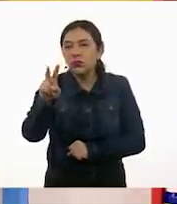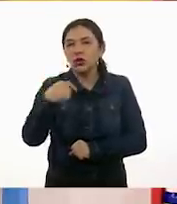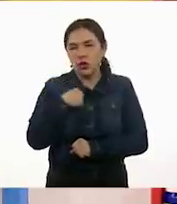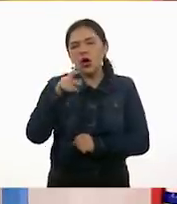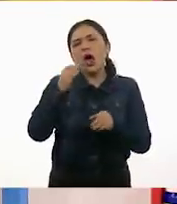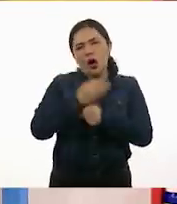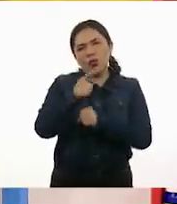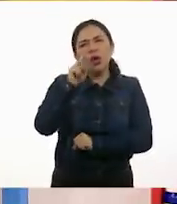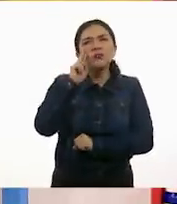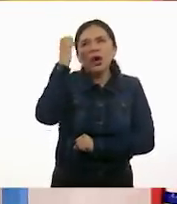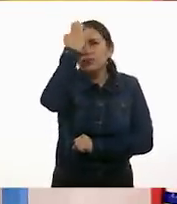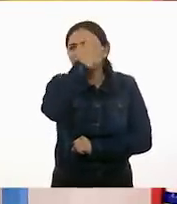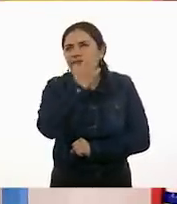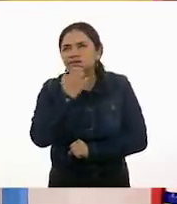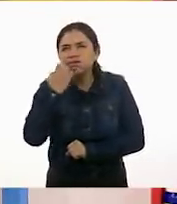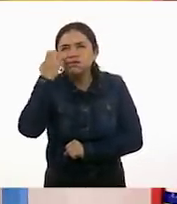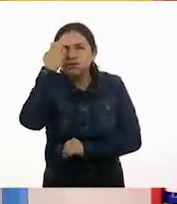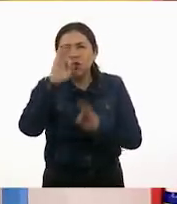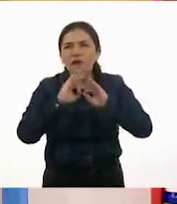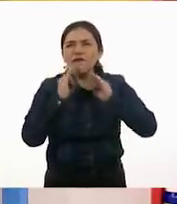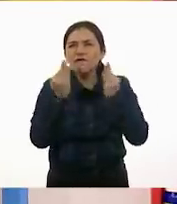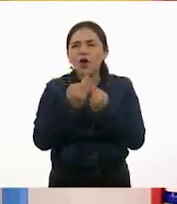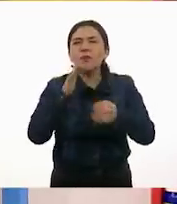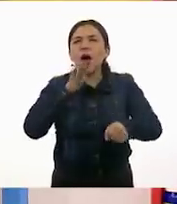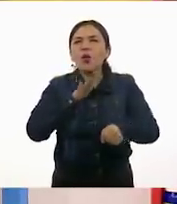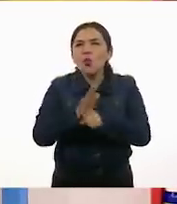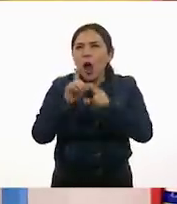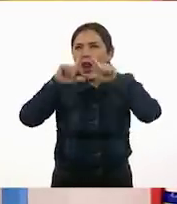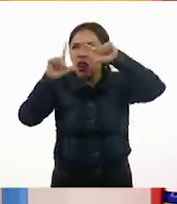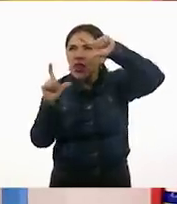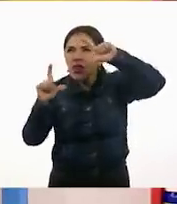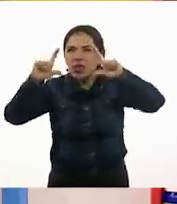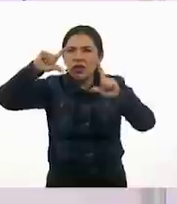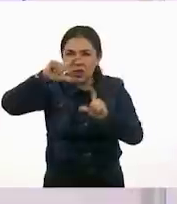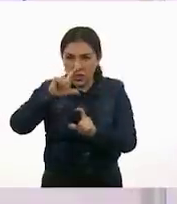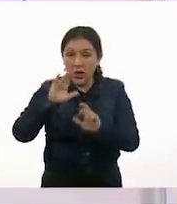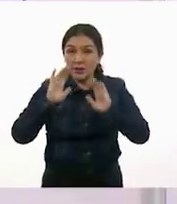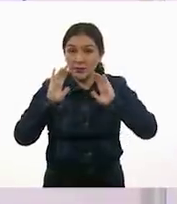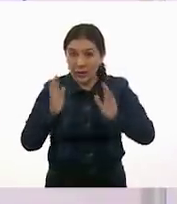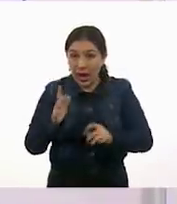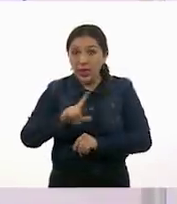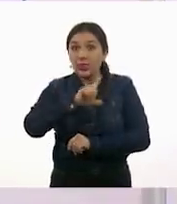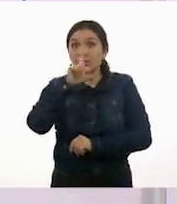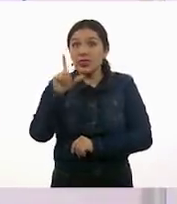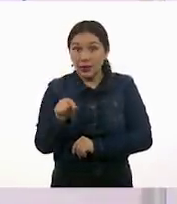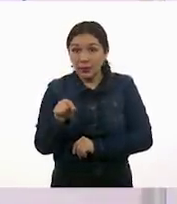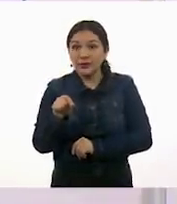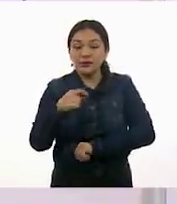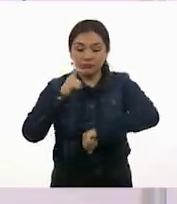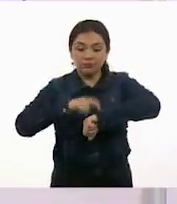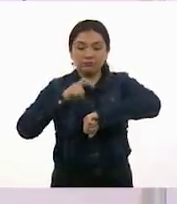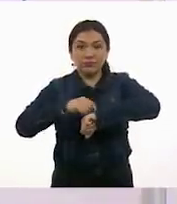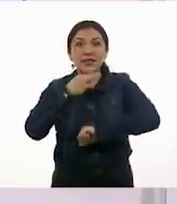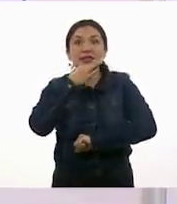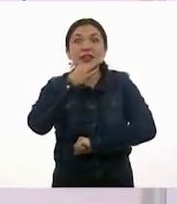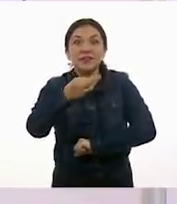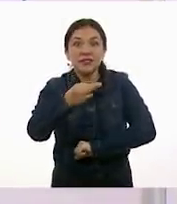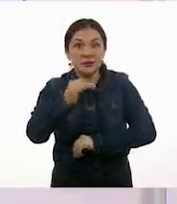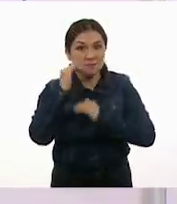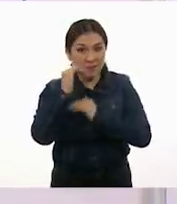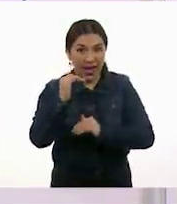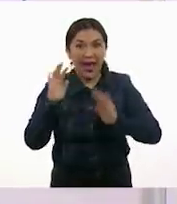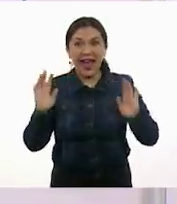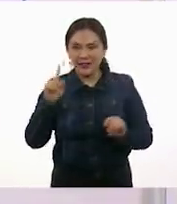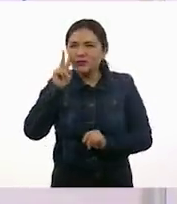para que observen la forma. Vean qué piezas van a utilizar. Y ahorita les dé yo ese tiempo. Observen.